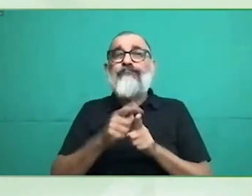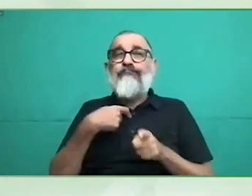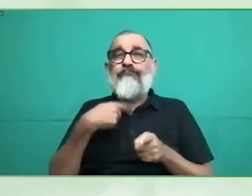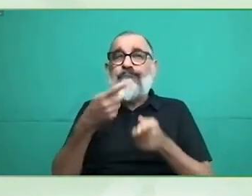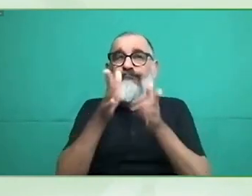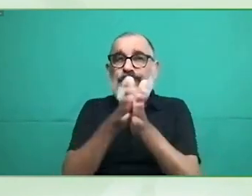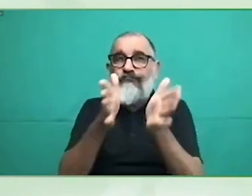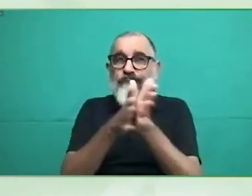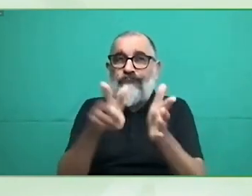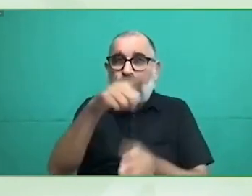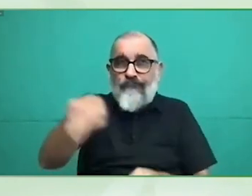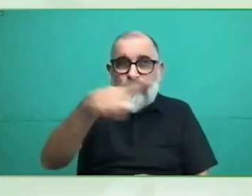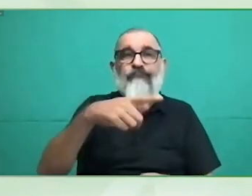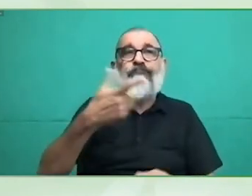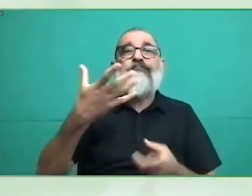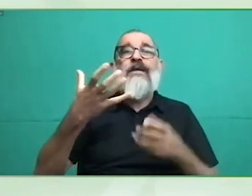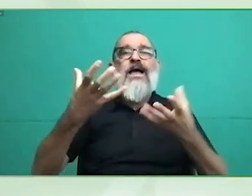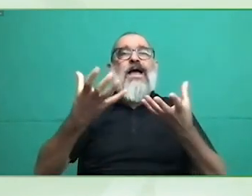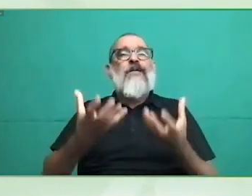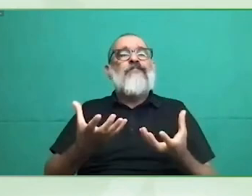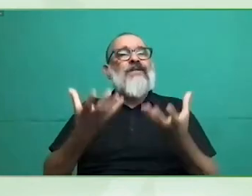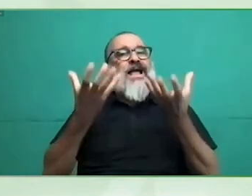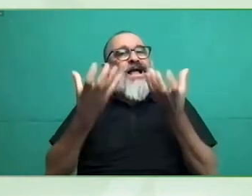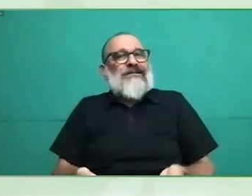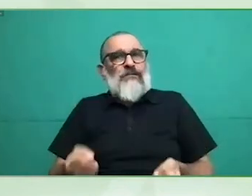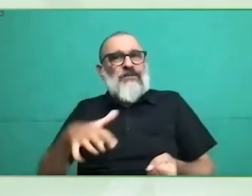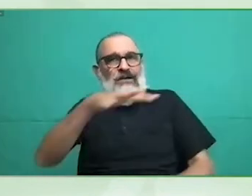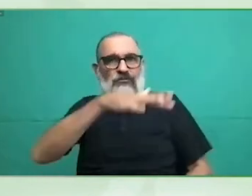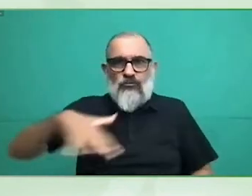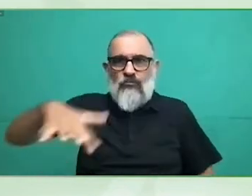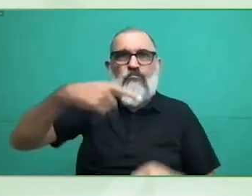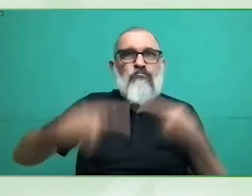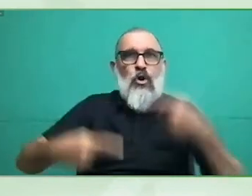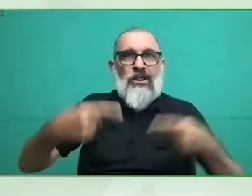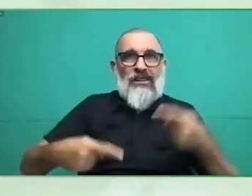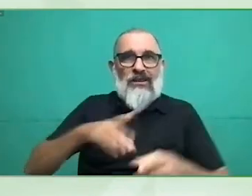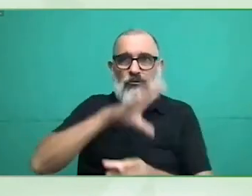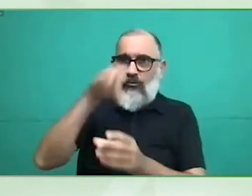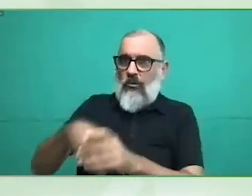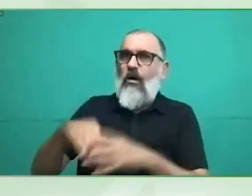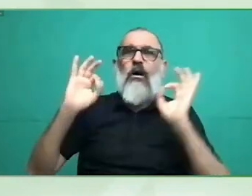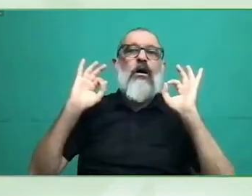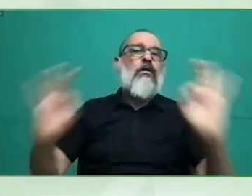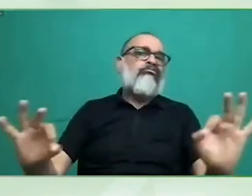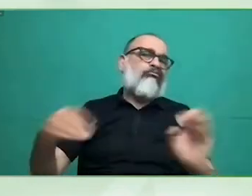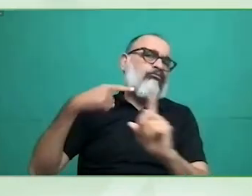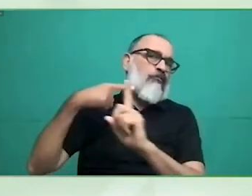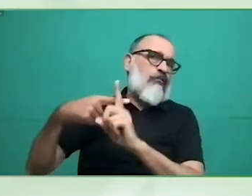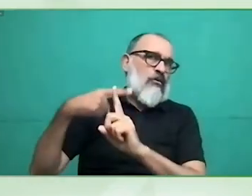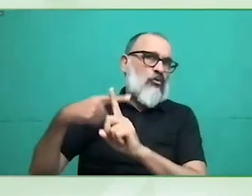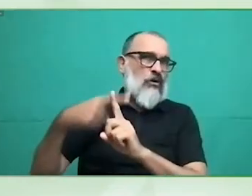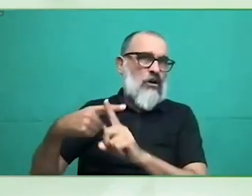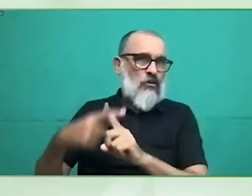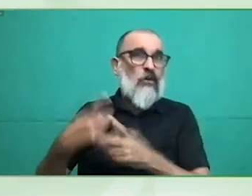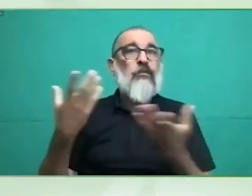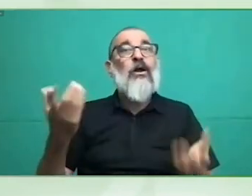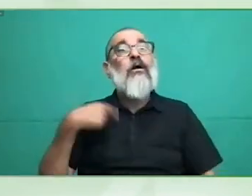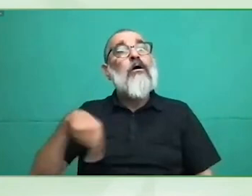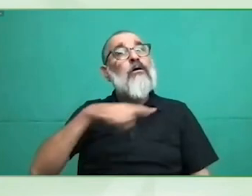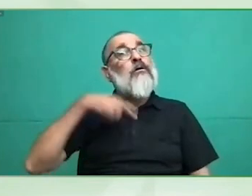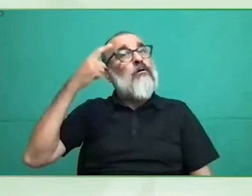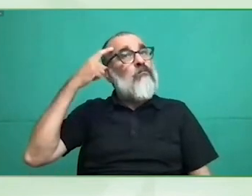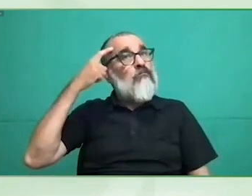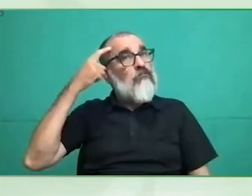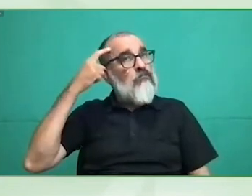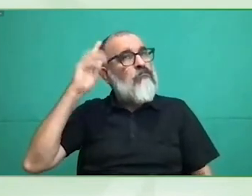cuesta mucho ¿no? que puedan modificar una ley y incluir algo que bueno pues de facto creemos que no solo